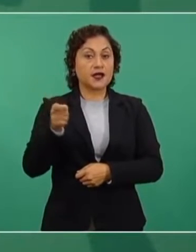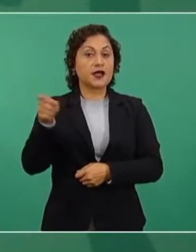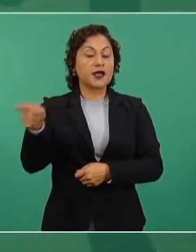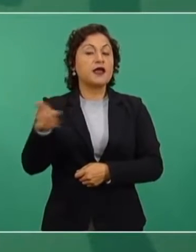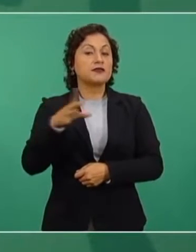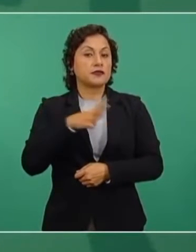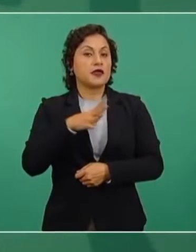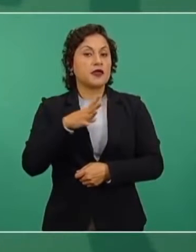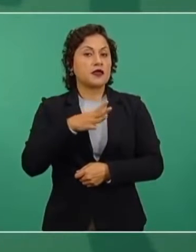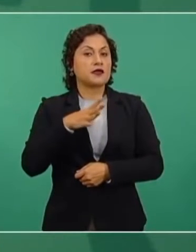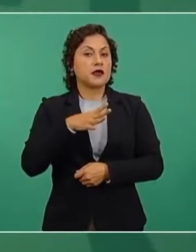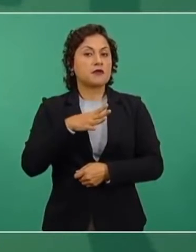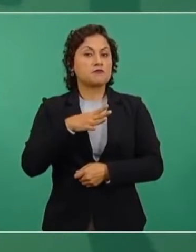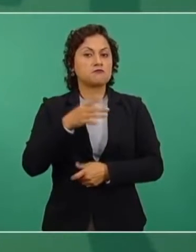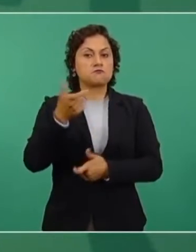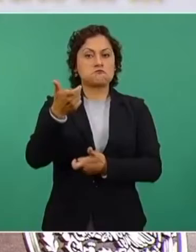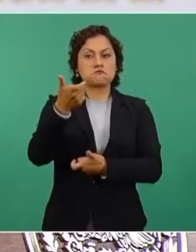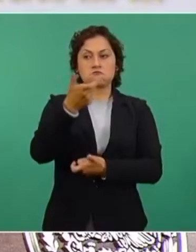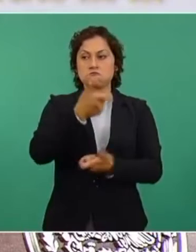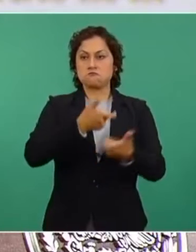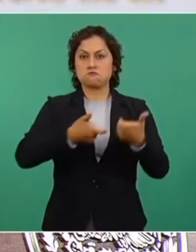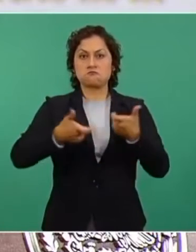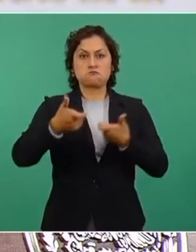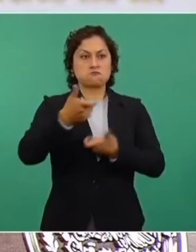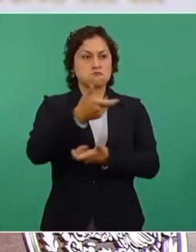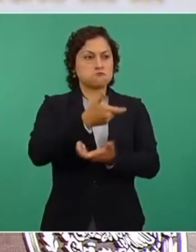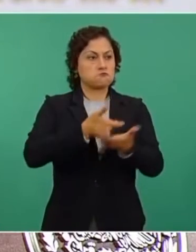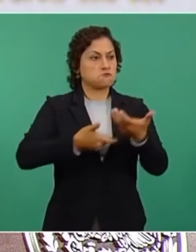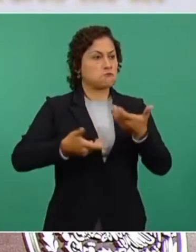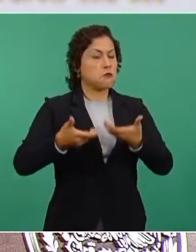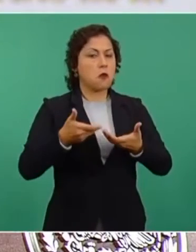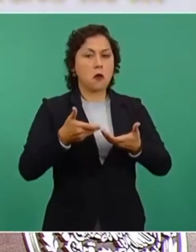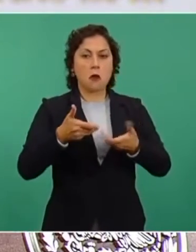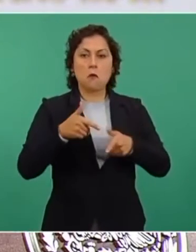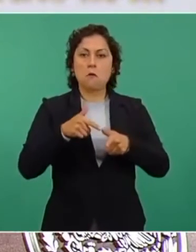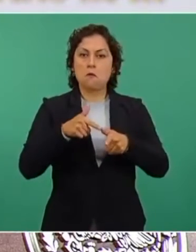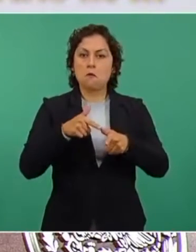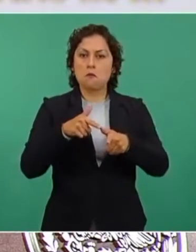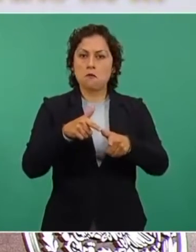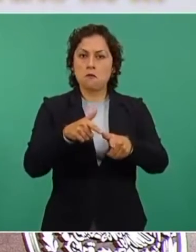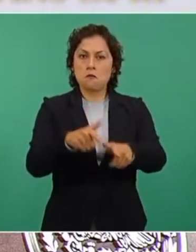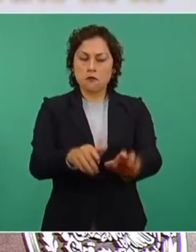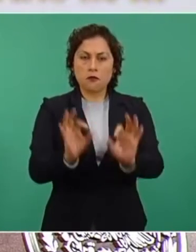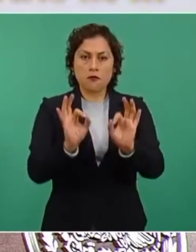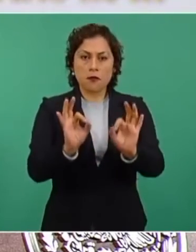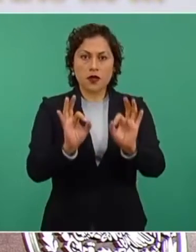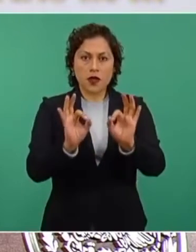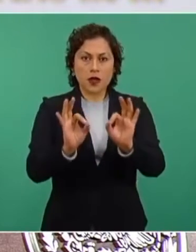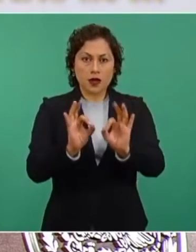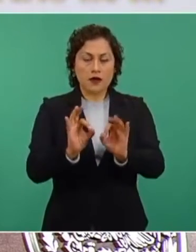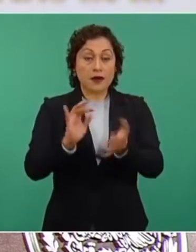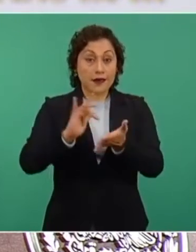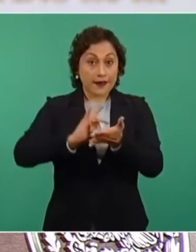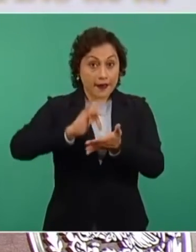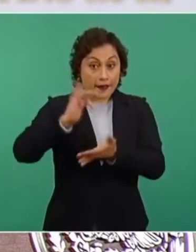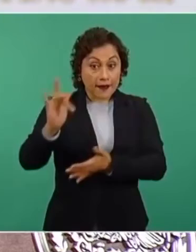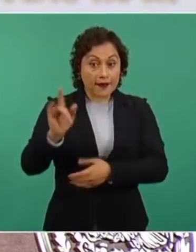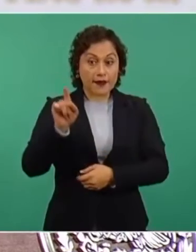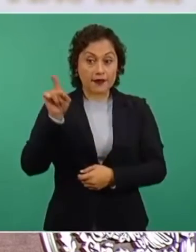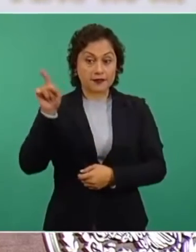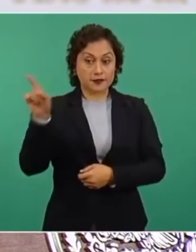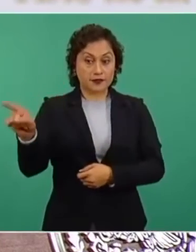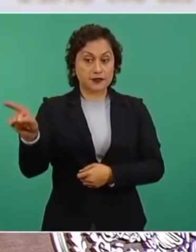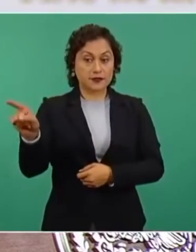financiera, el que no se haya recurrido